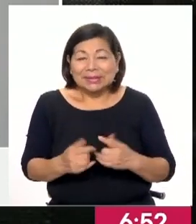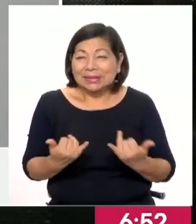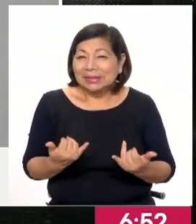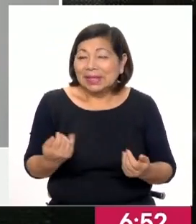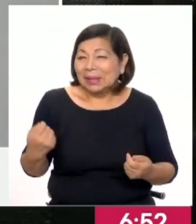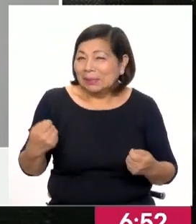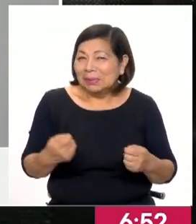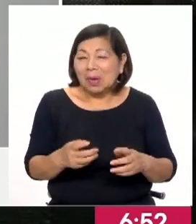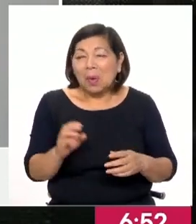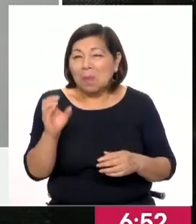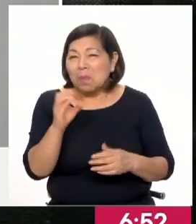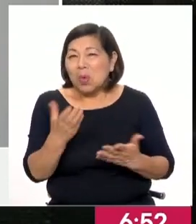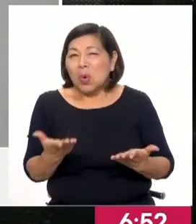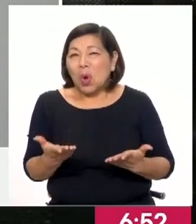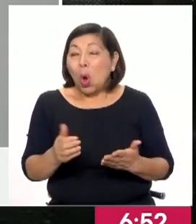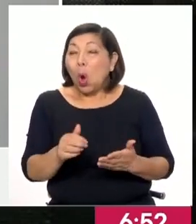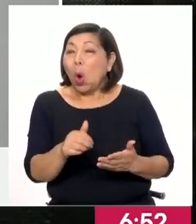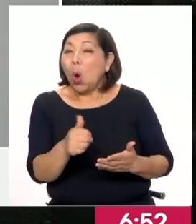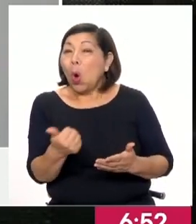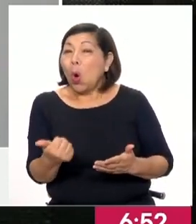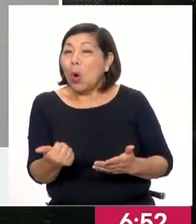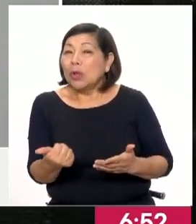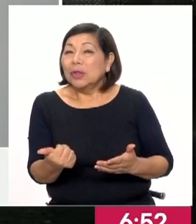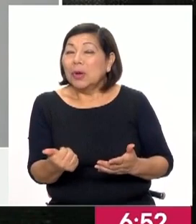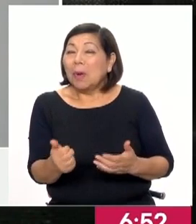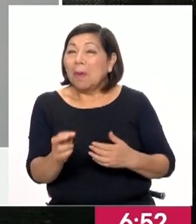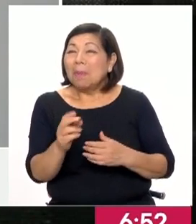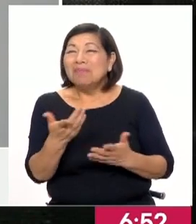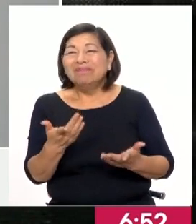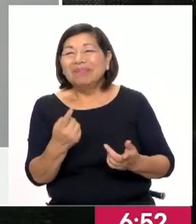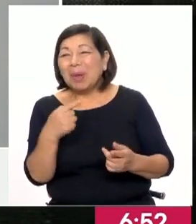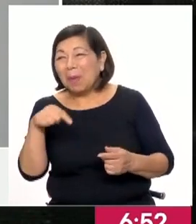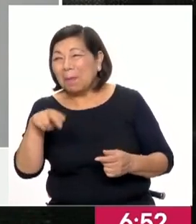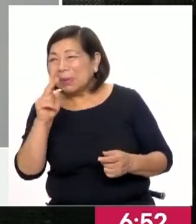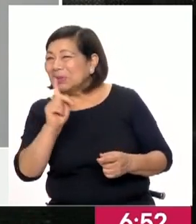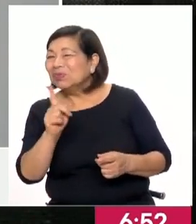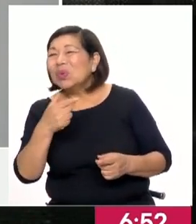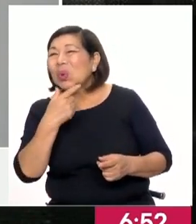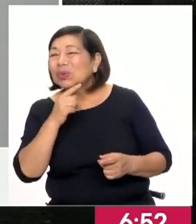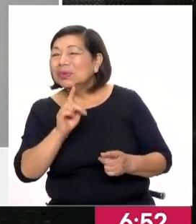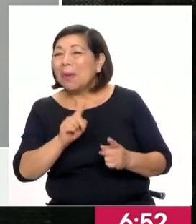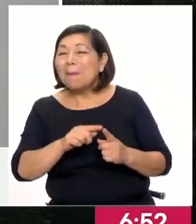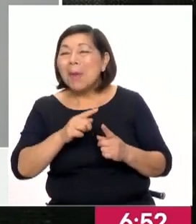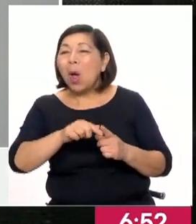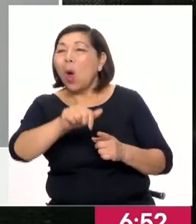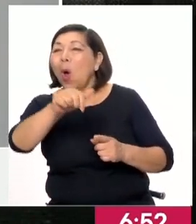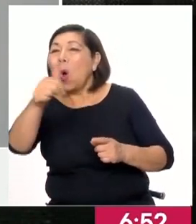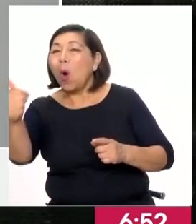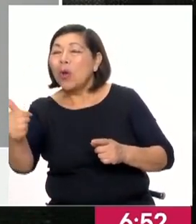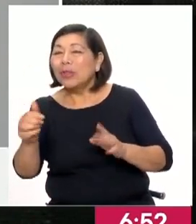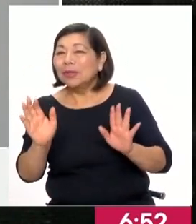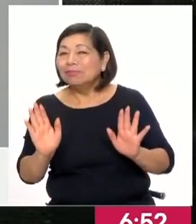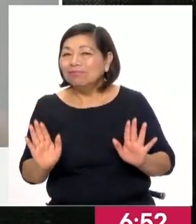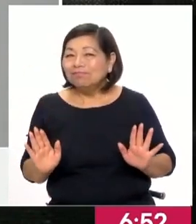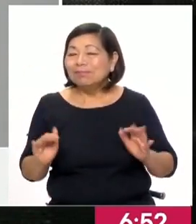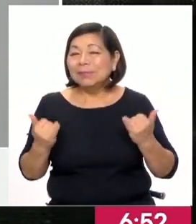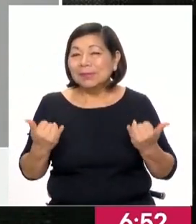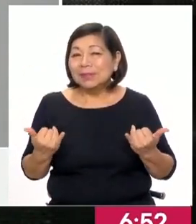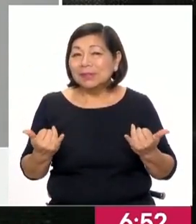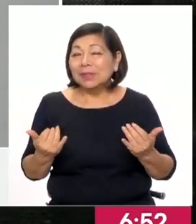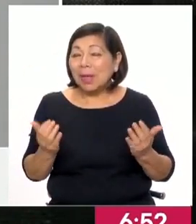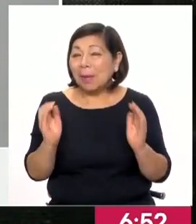inversionistas buscando otros países para buscar dónde entrar, dónde invertir. Y dentro de esa